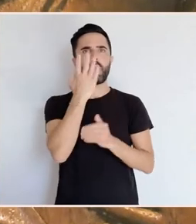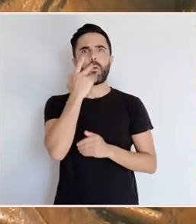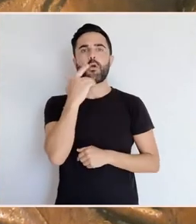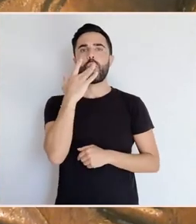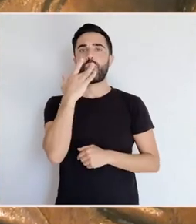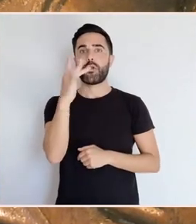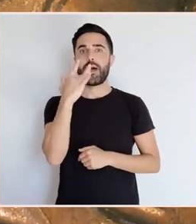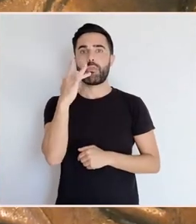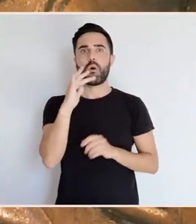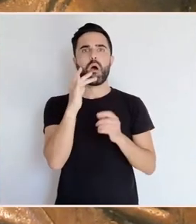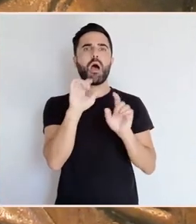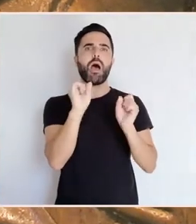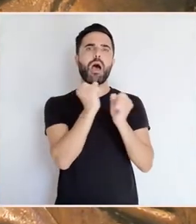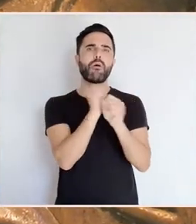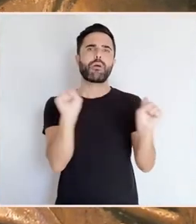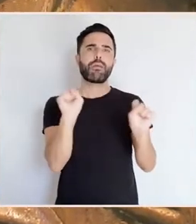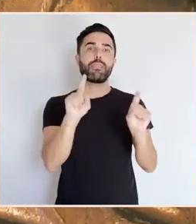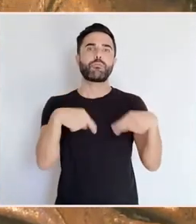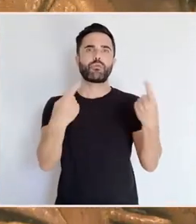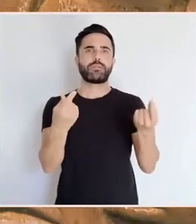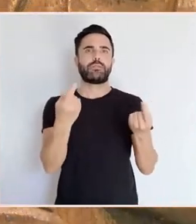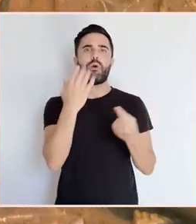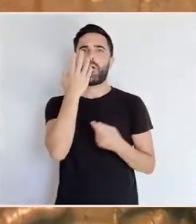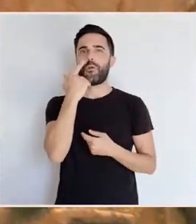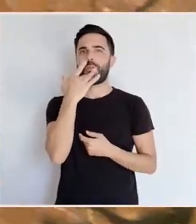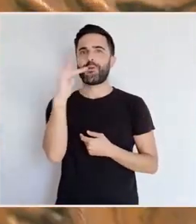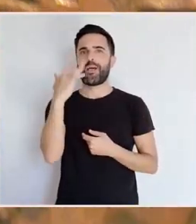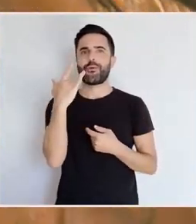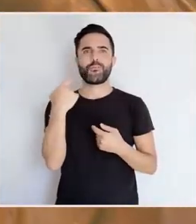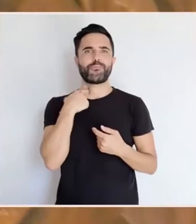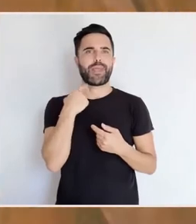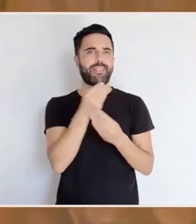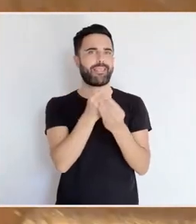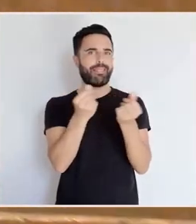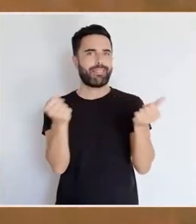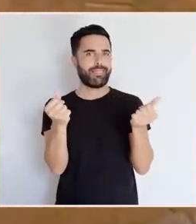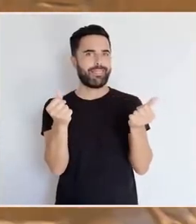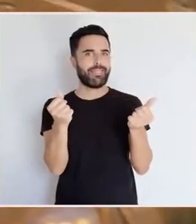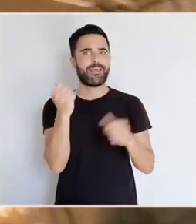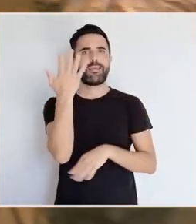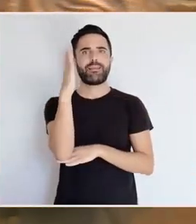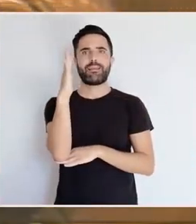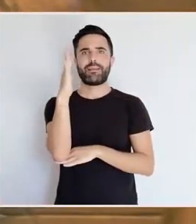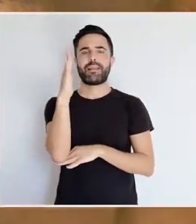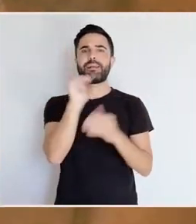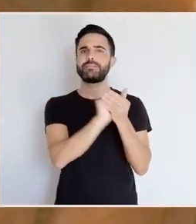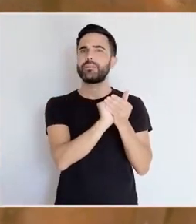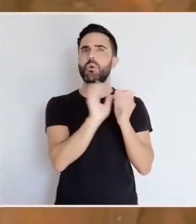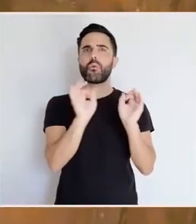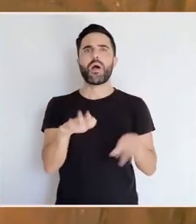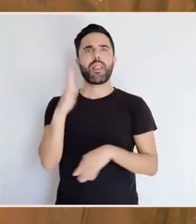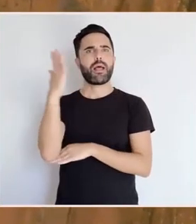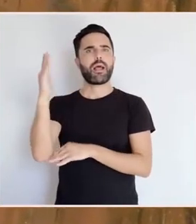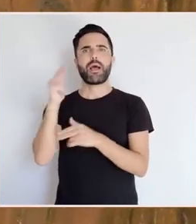O castiñeiro xunto co carballo foi unha das árbores predominantes nos montes